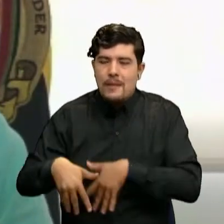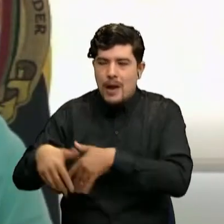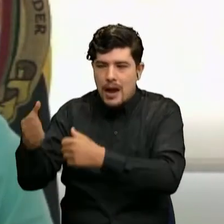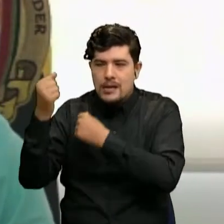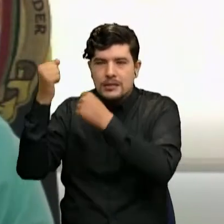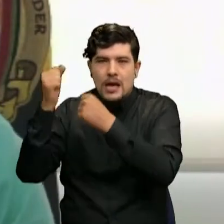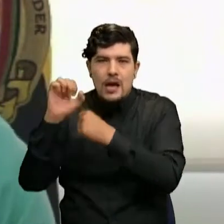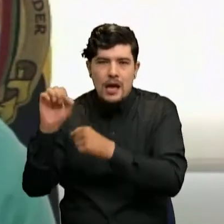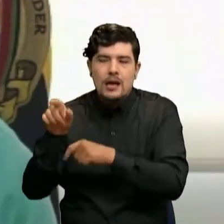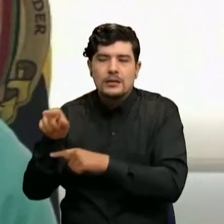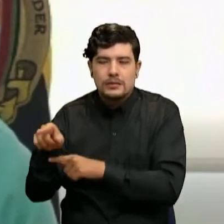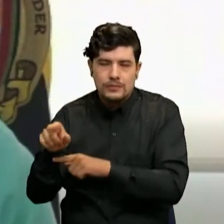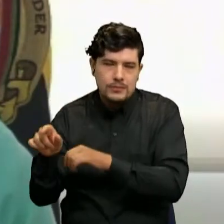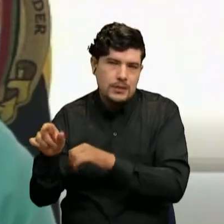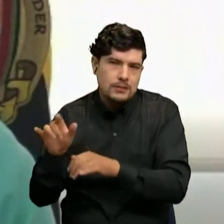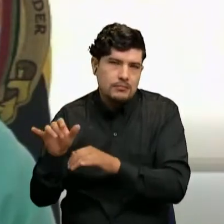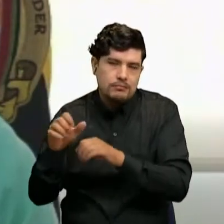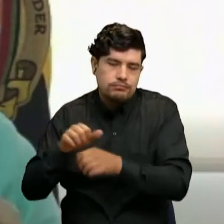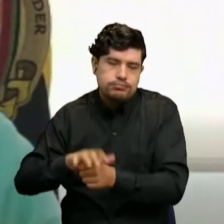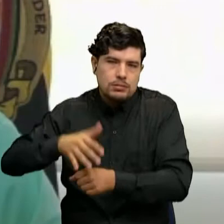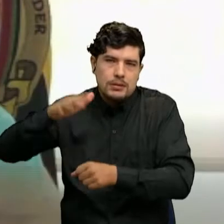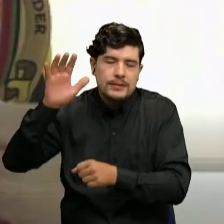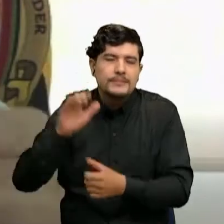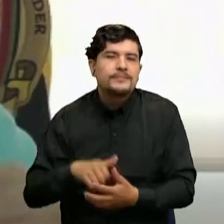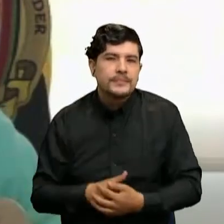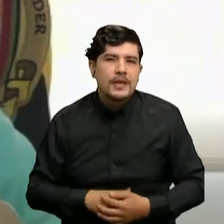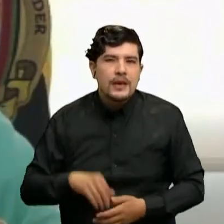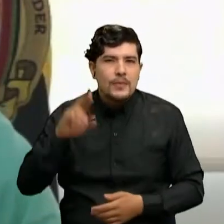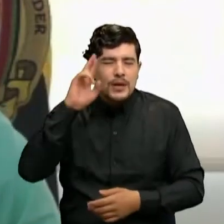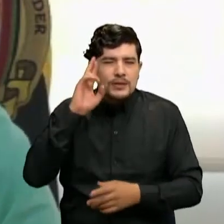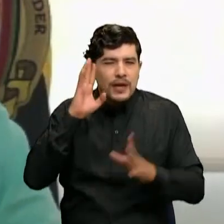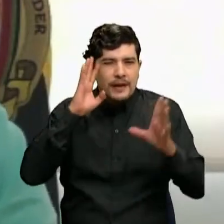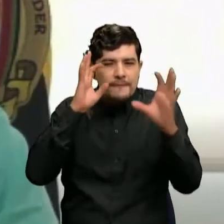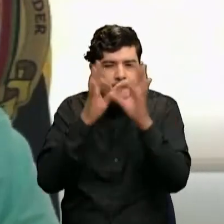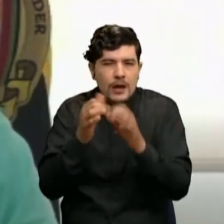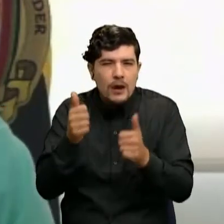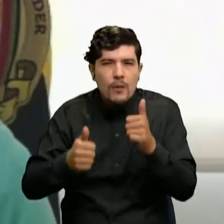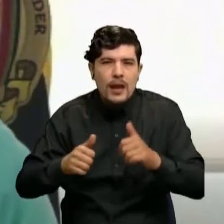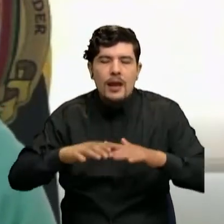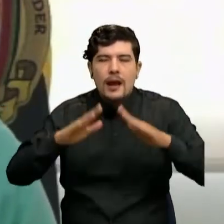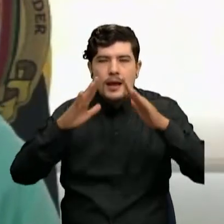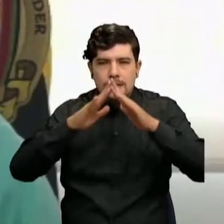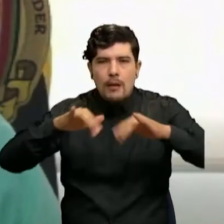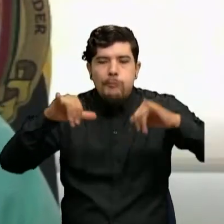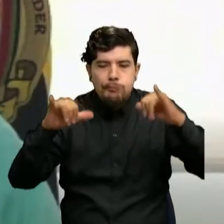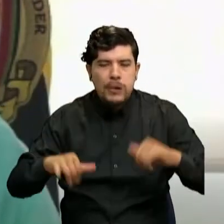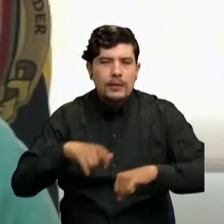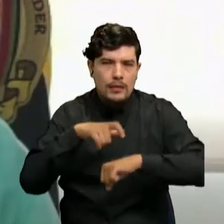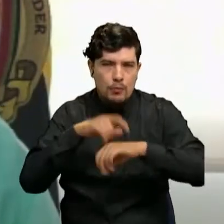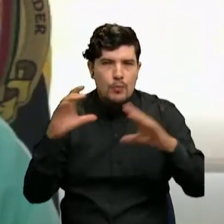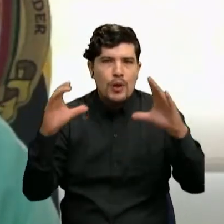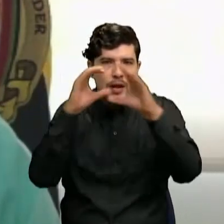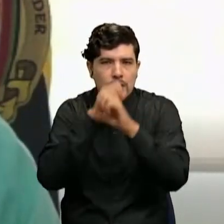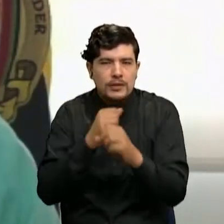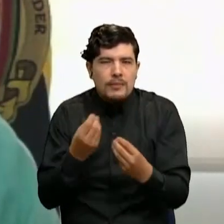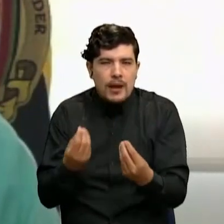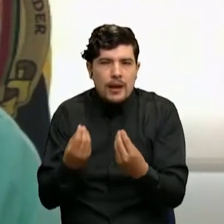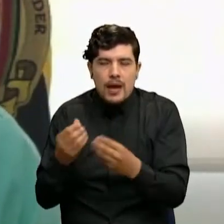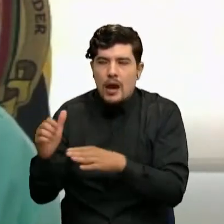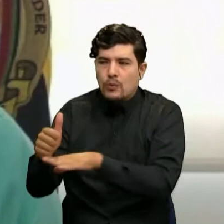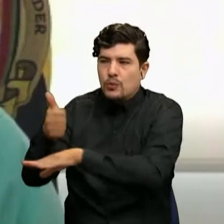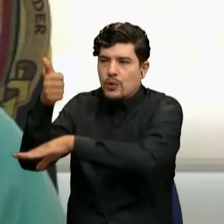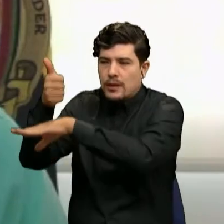que esa sería una de las medidas más enfáticas, sobre todo, para poder lograr restringir y que con las autoridades, alcaldes,